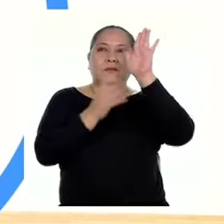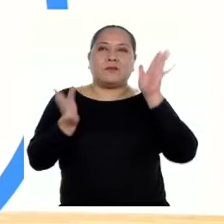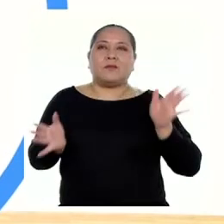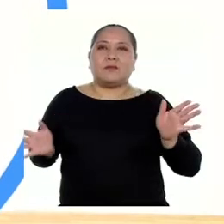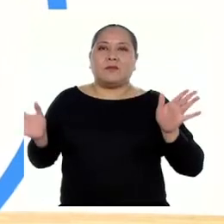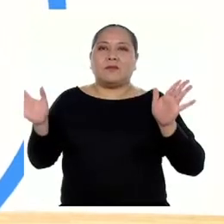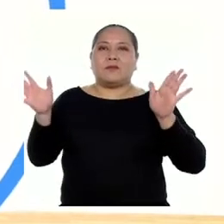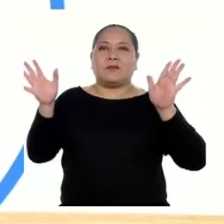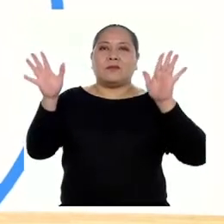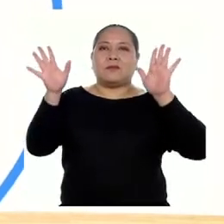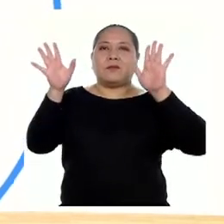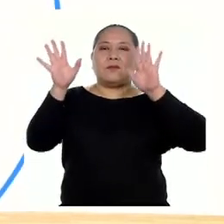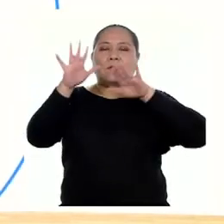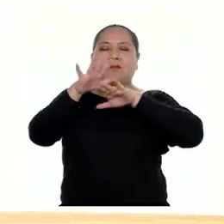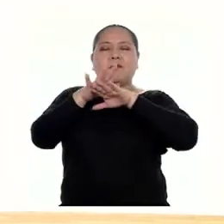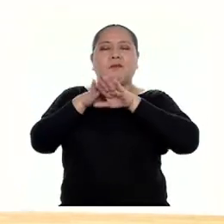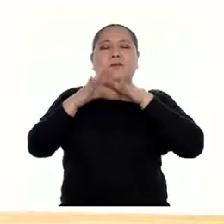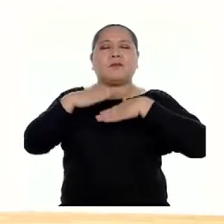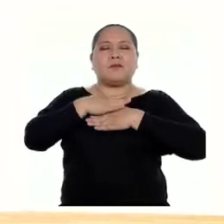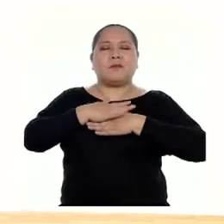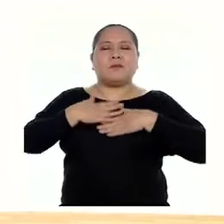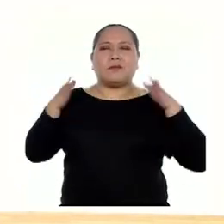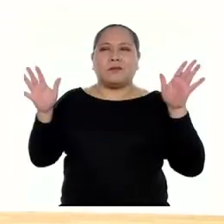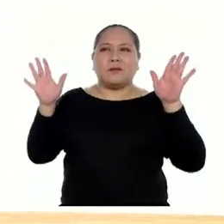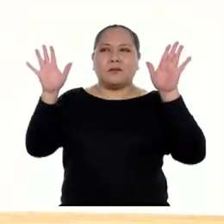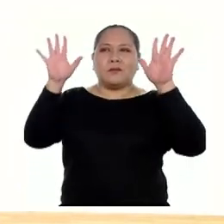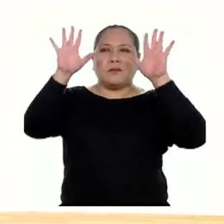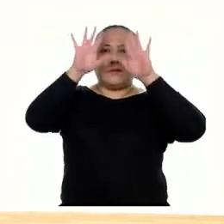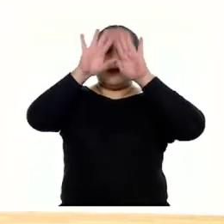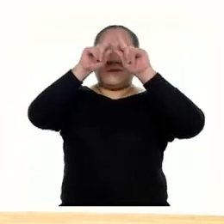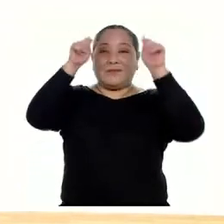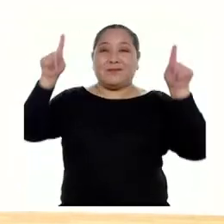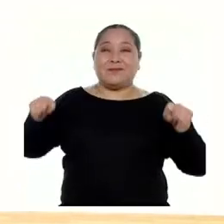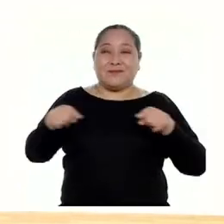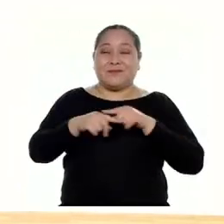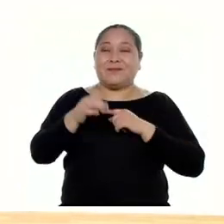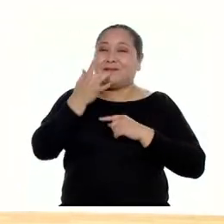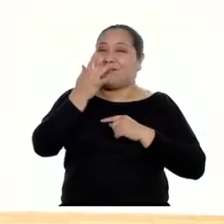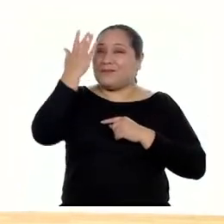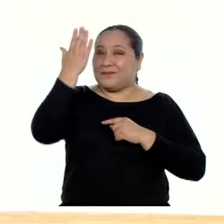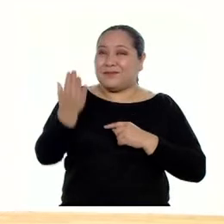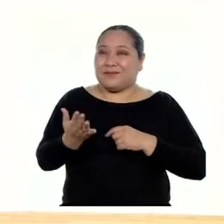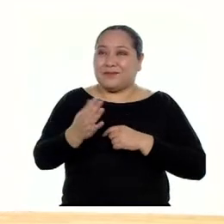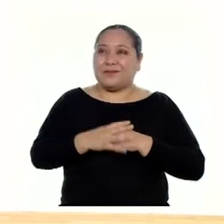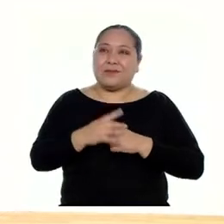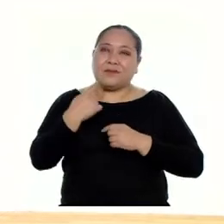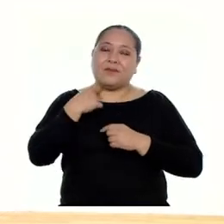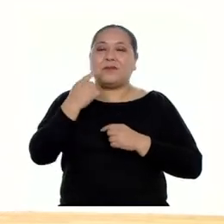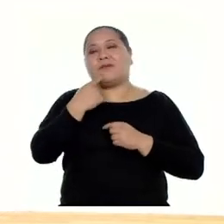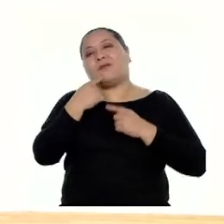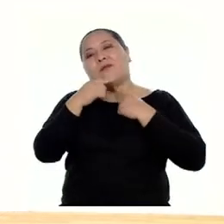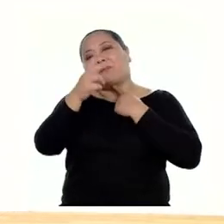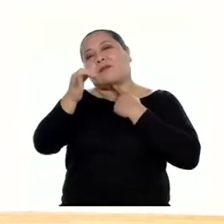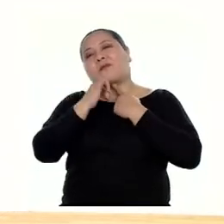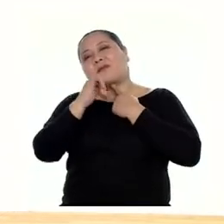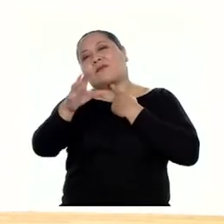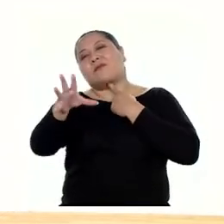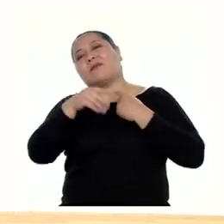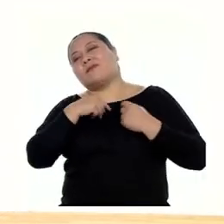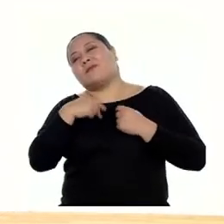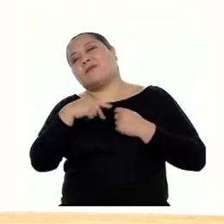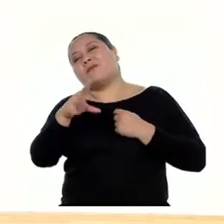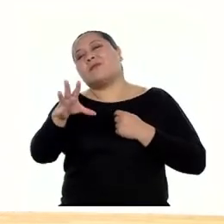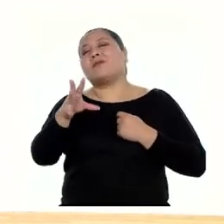brazos, lento, disfrutando cada movimiento, como en un espejo. Si volteo la cabeza, tú también lo haces.